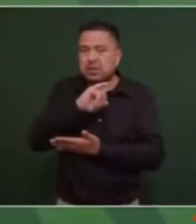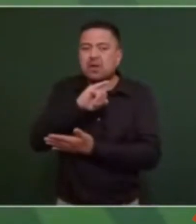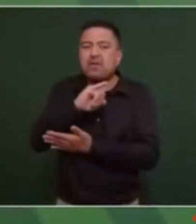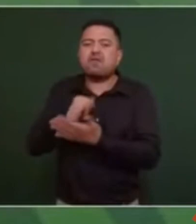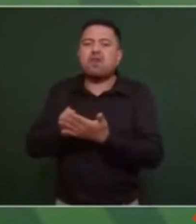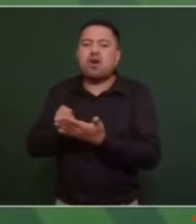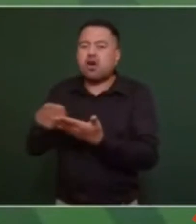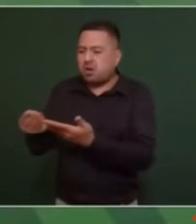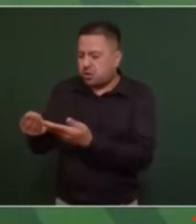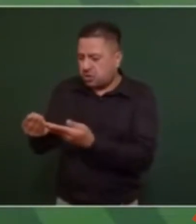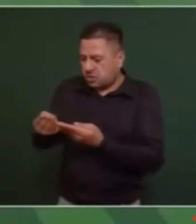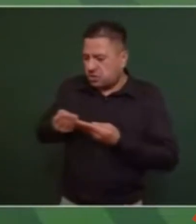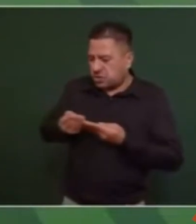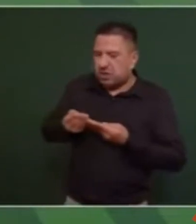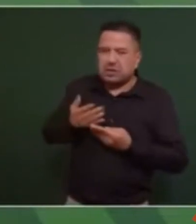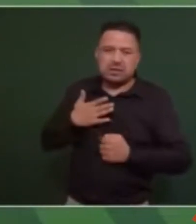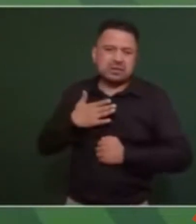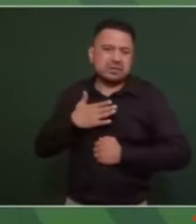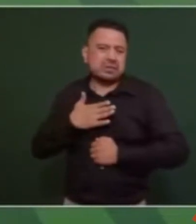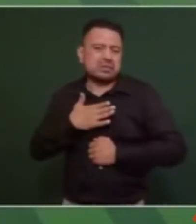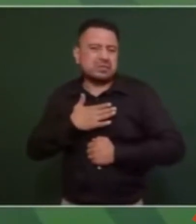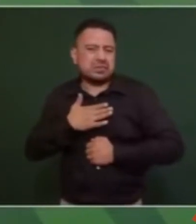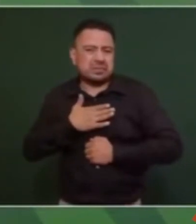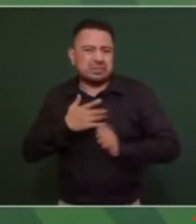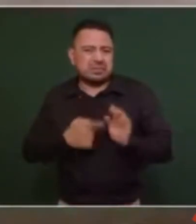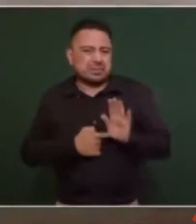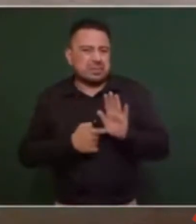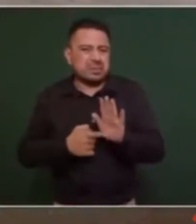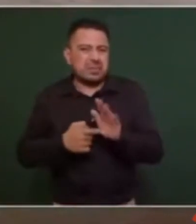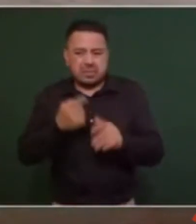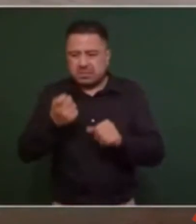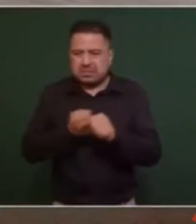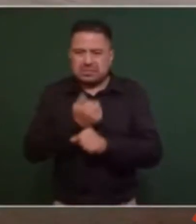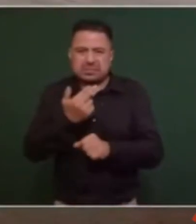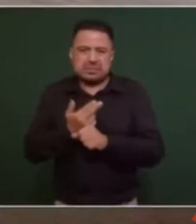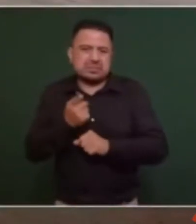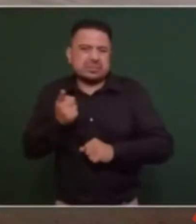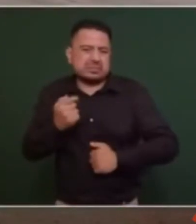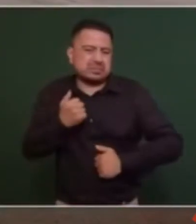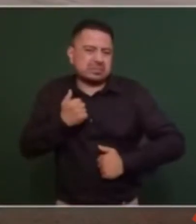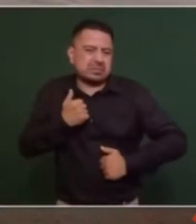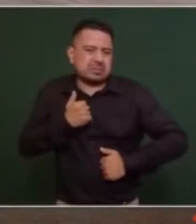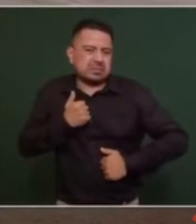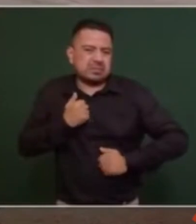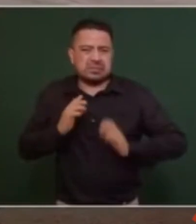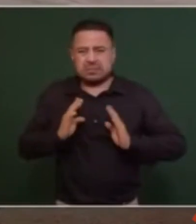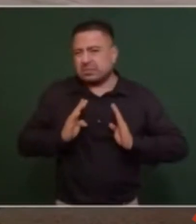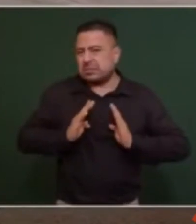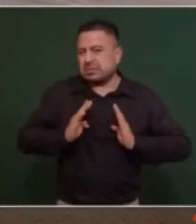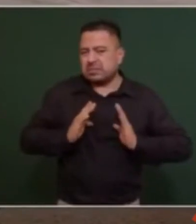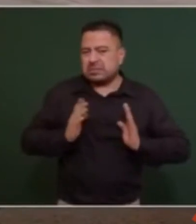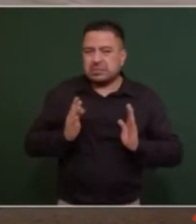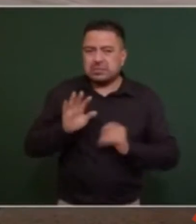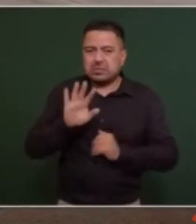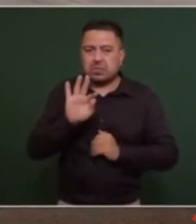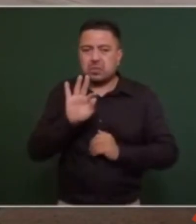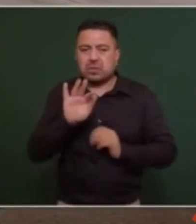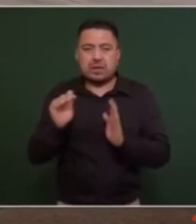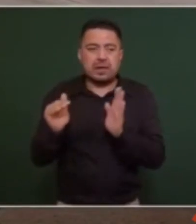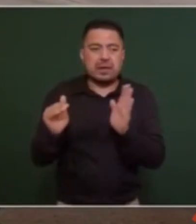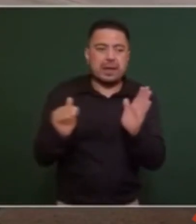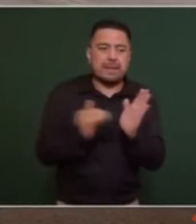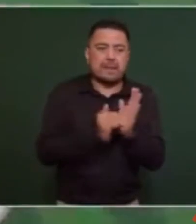que nos ha eh presentado la secretaria de defensa general secretario 40 mil